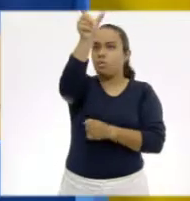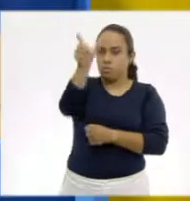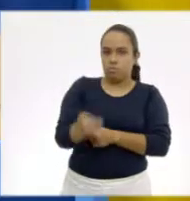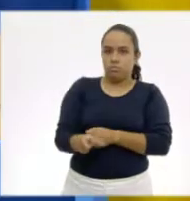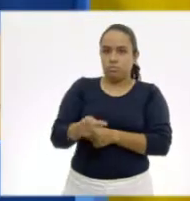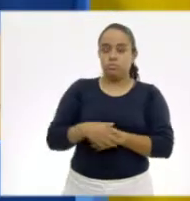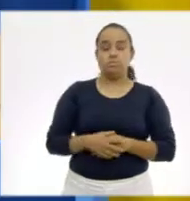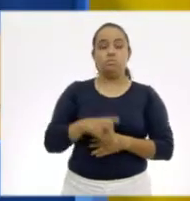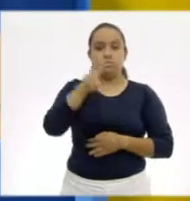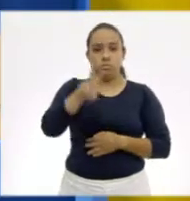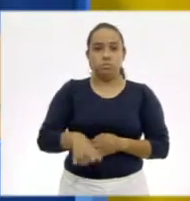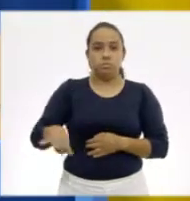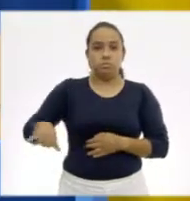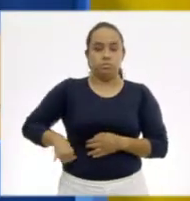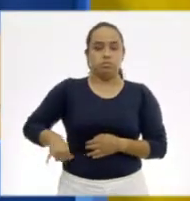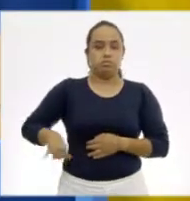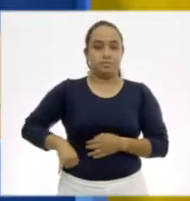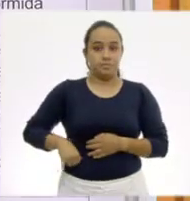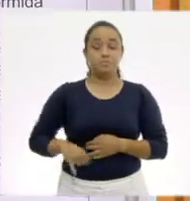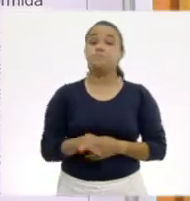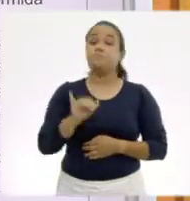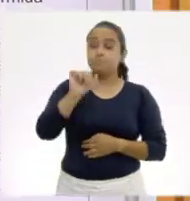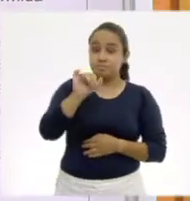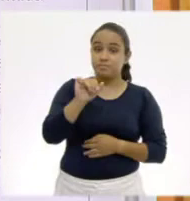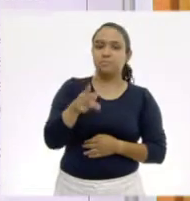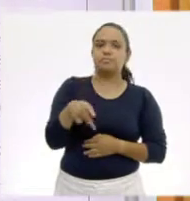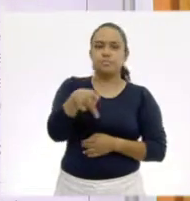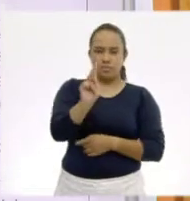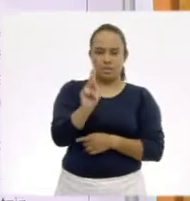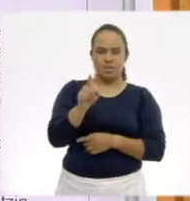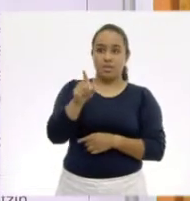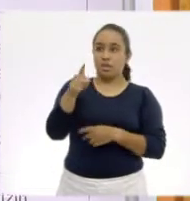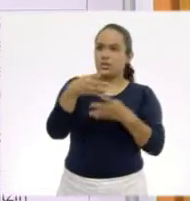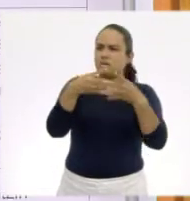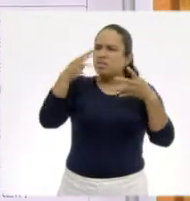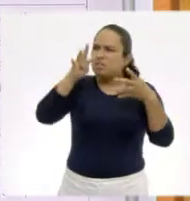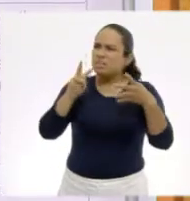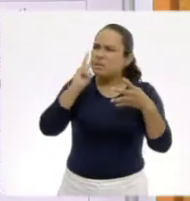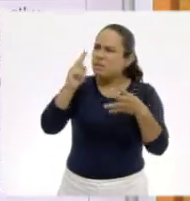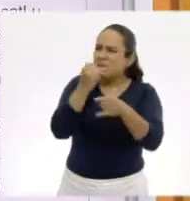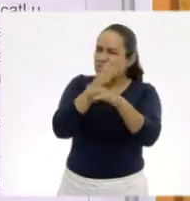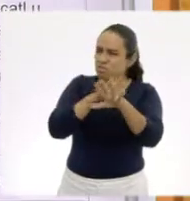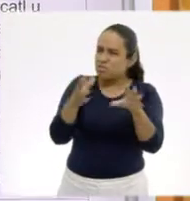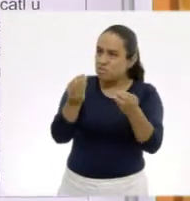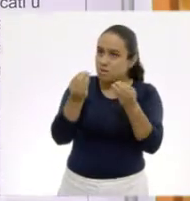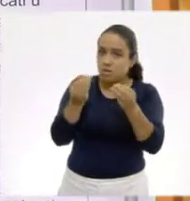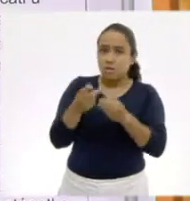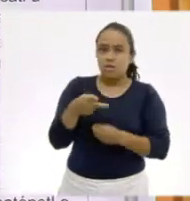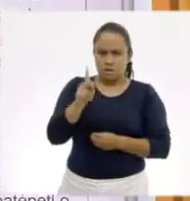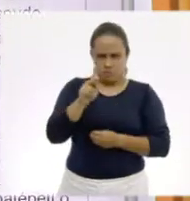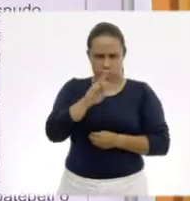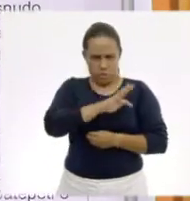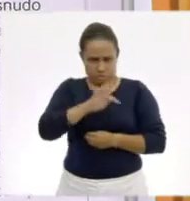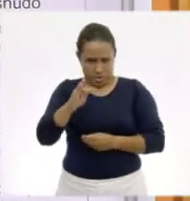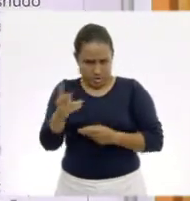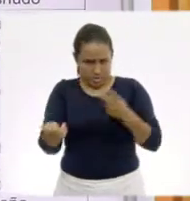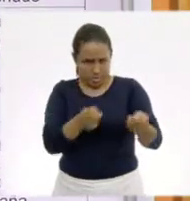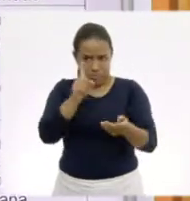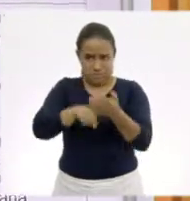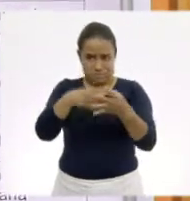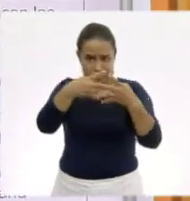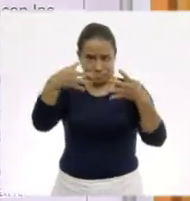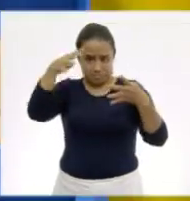¡Ay, qué interesante, ¿verdad? Pero, a pesar de que de esta es mucha información, ¿podremos hacer preguntas de la tabla?